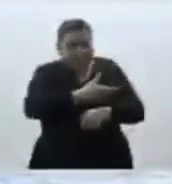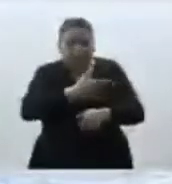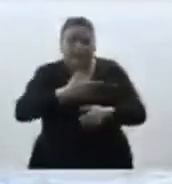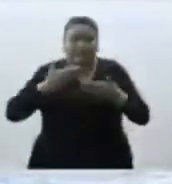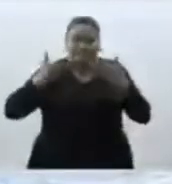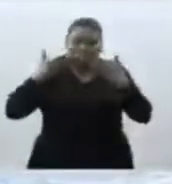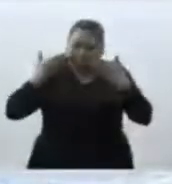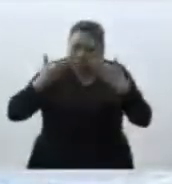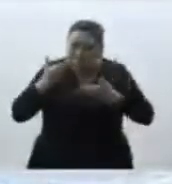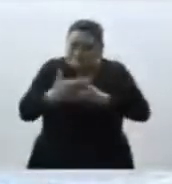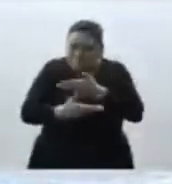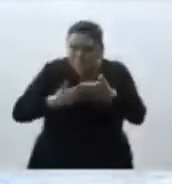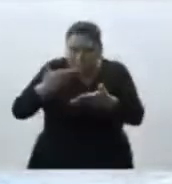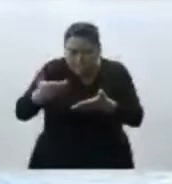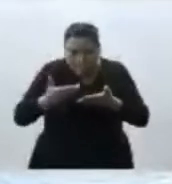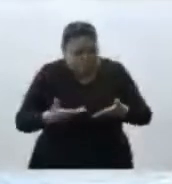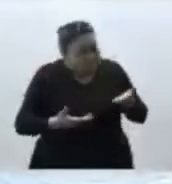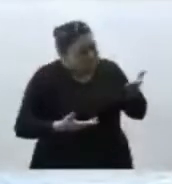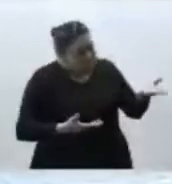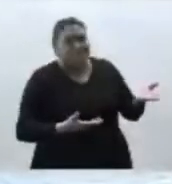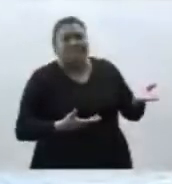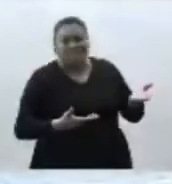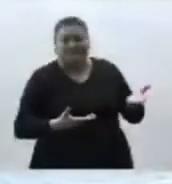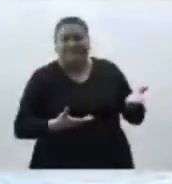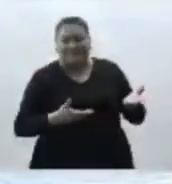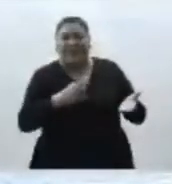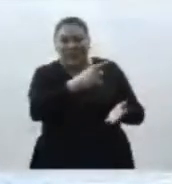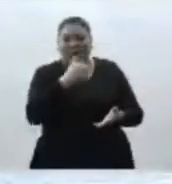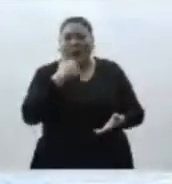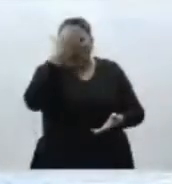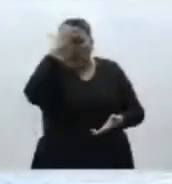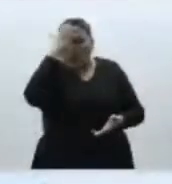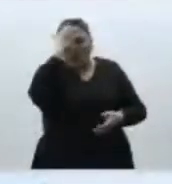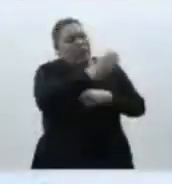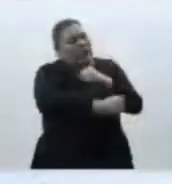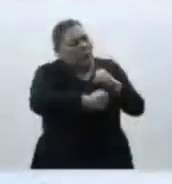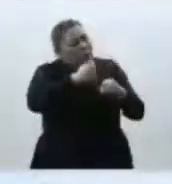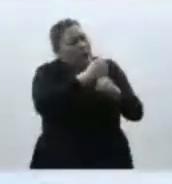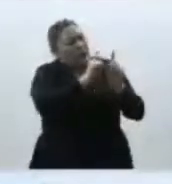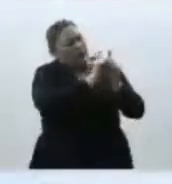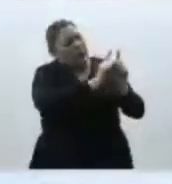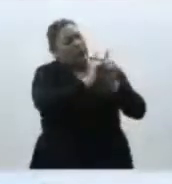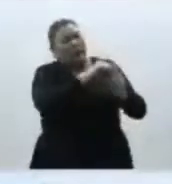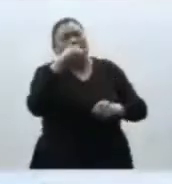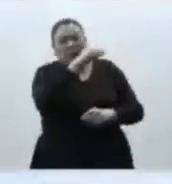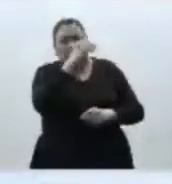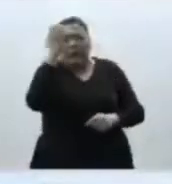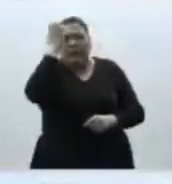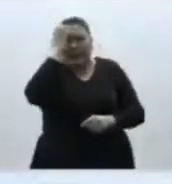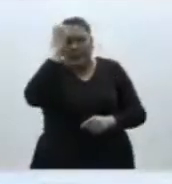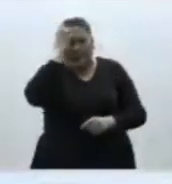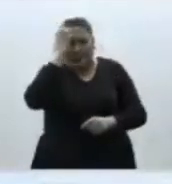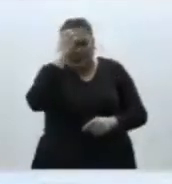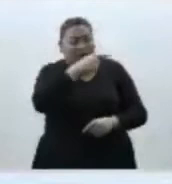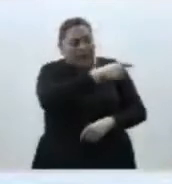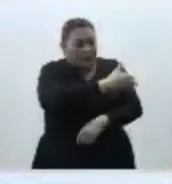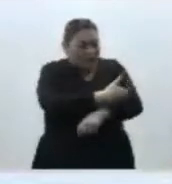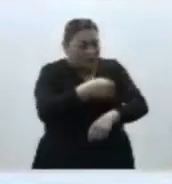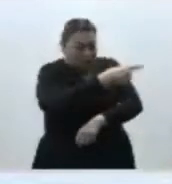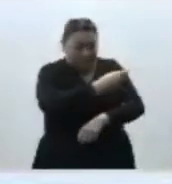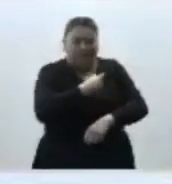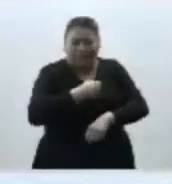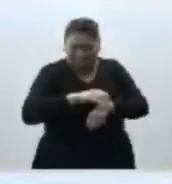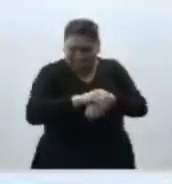generosa de la doctora Inocente Peña Ortiz, a quien conozco desde hace muchos años y tengo el honor de ser amigo de su familia.